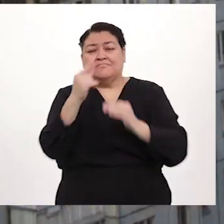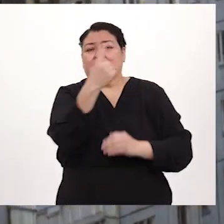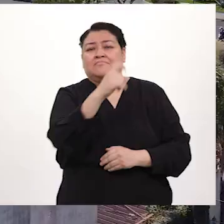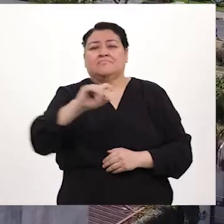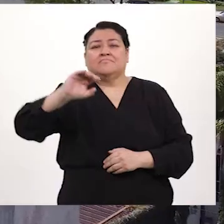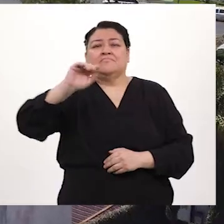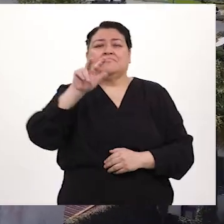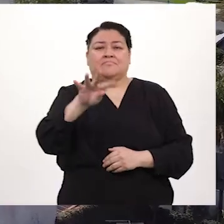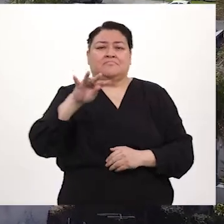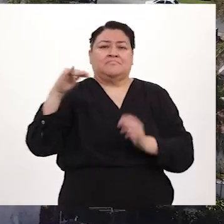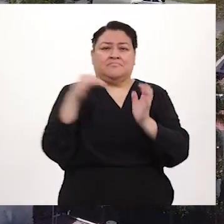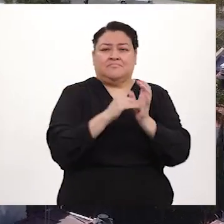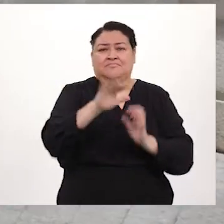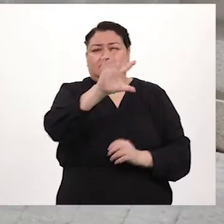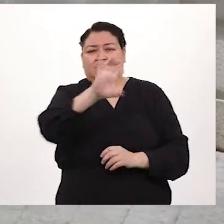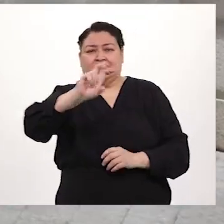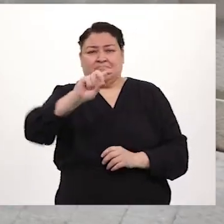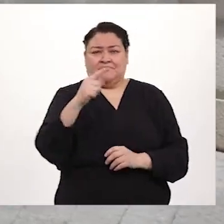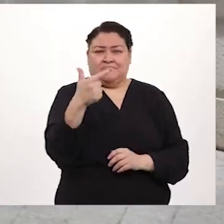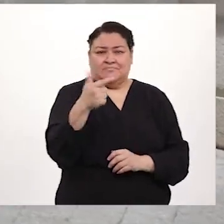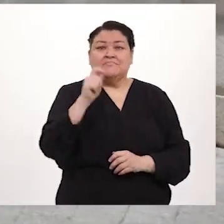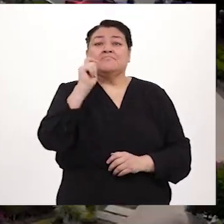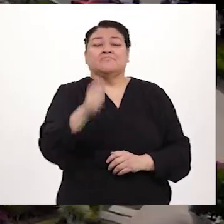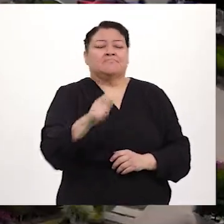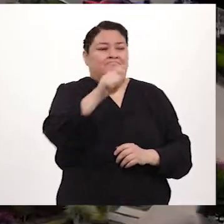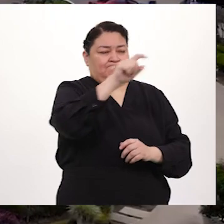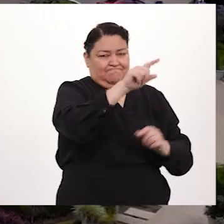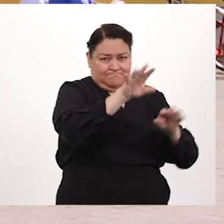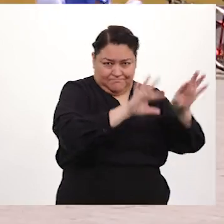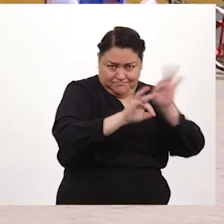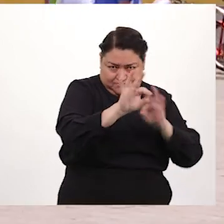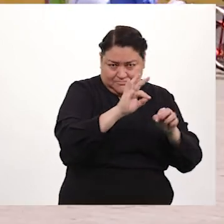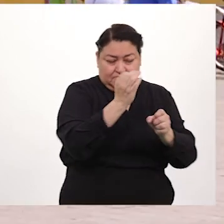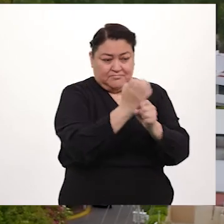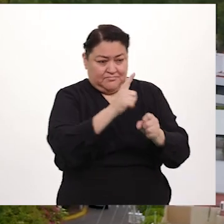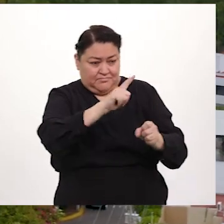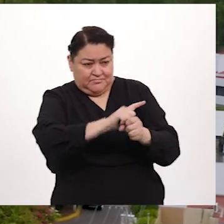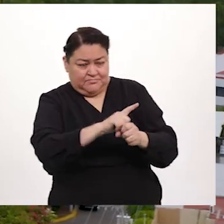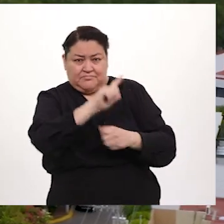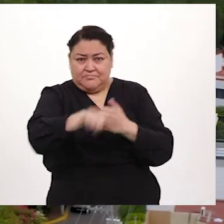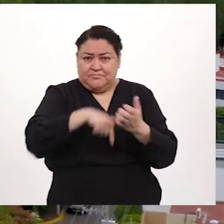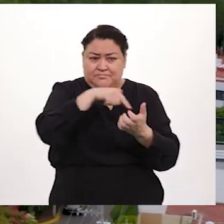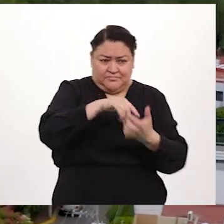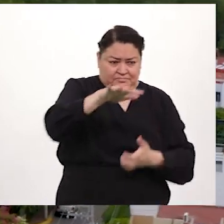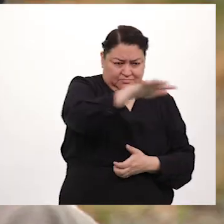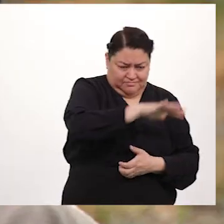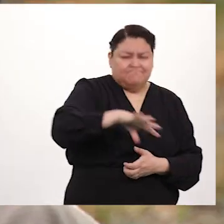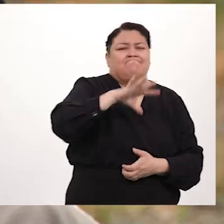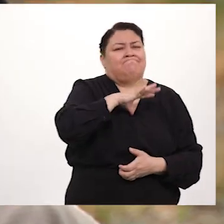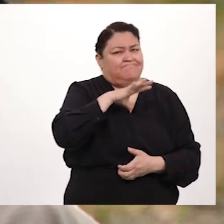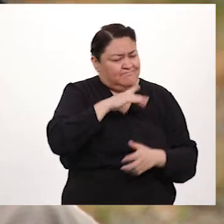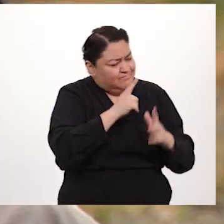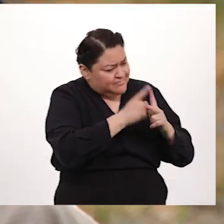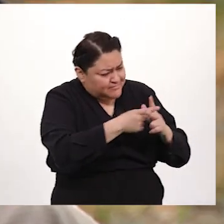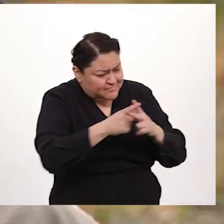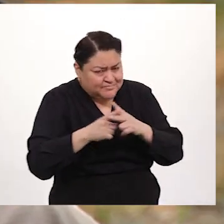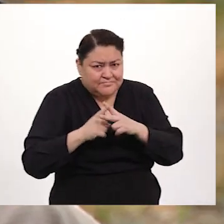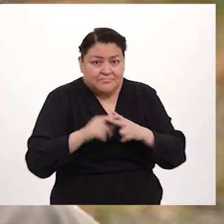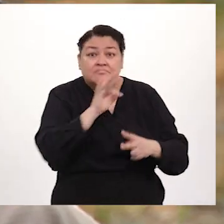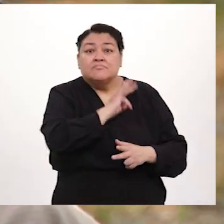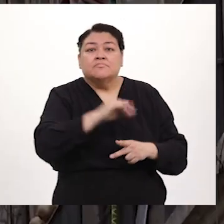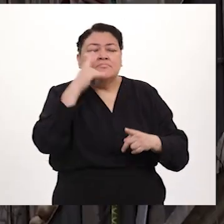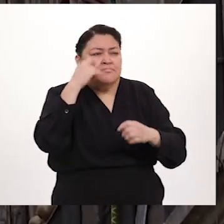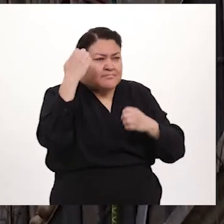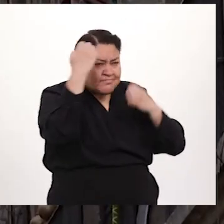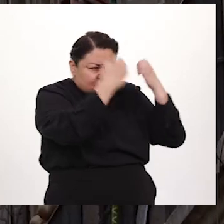viviendas a nivel nacional. Cuenta con representatividad nacional, estatal y por tamaño de localidad, por lo que permite un